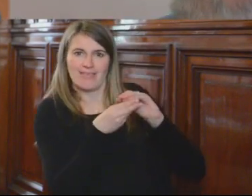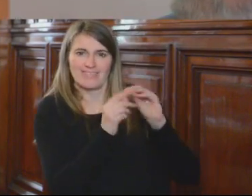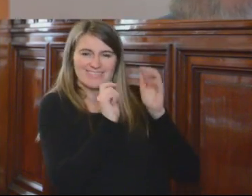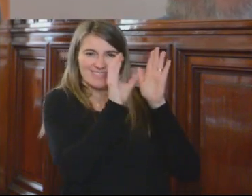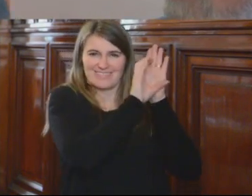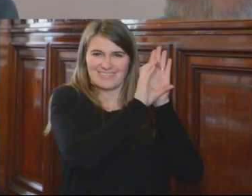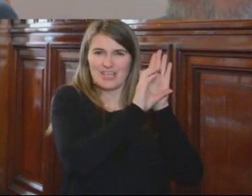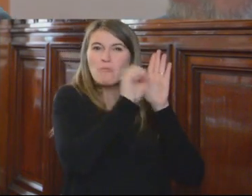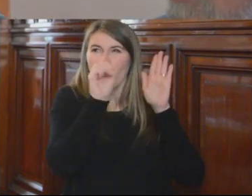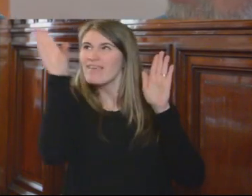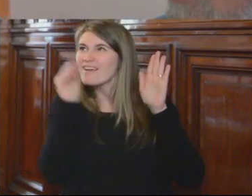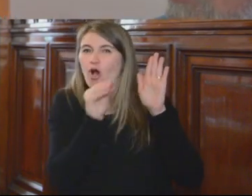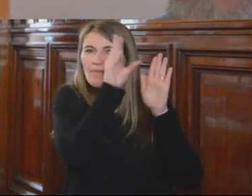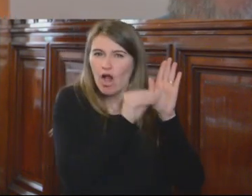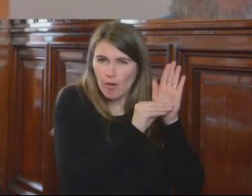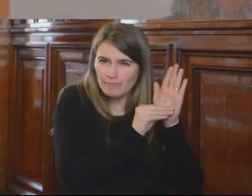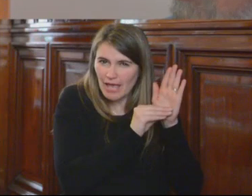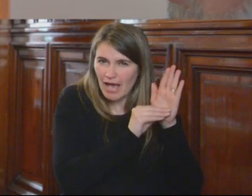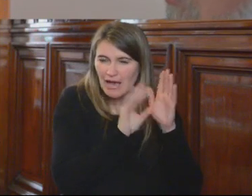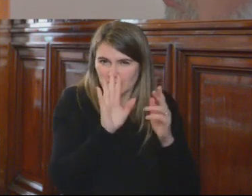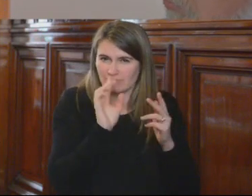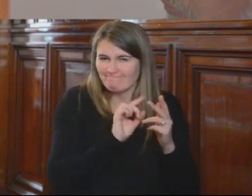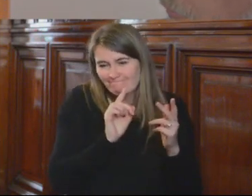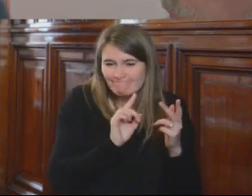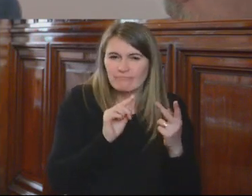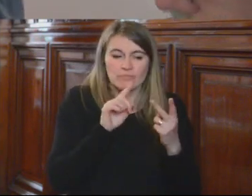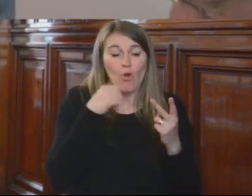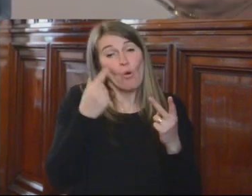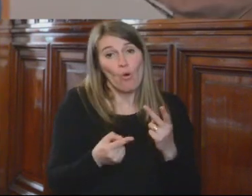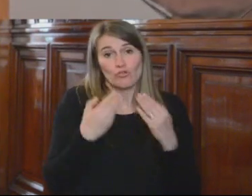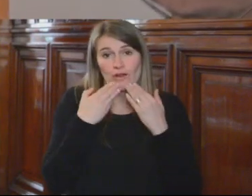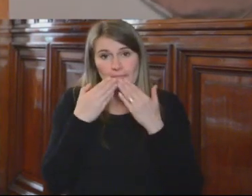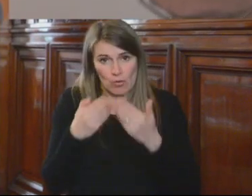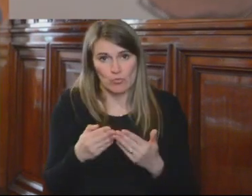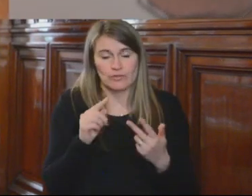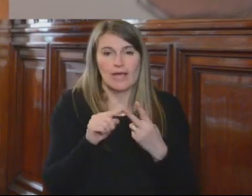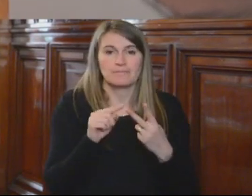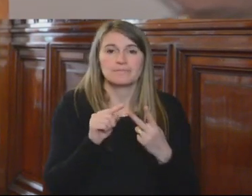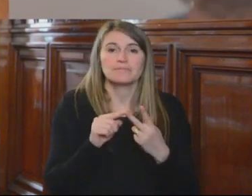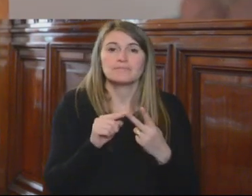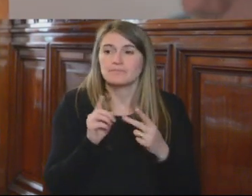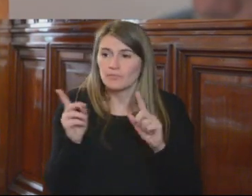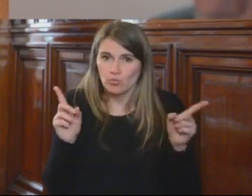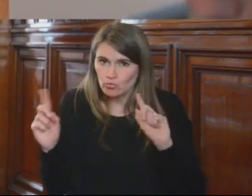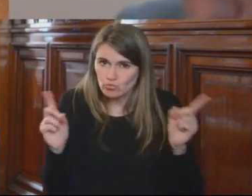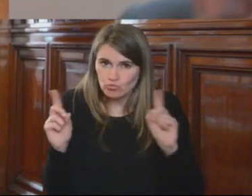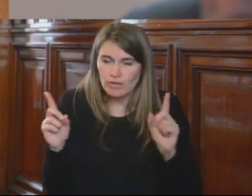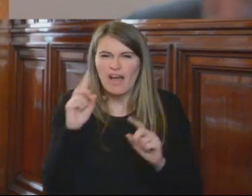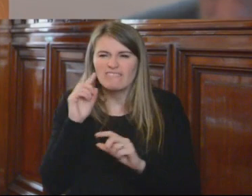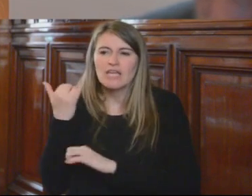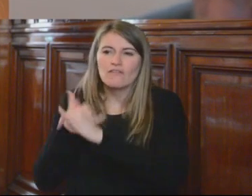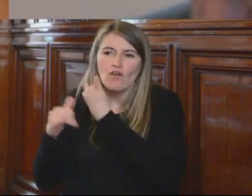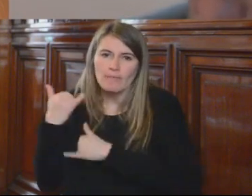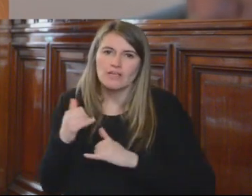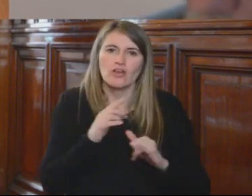Entonces, puede ser. Dos otras preguntas más. Una evaluación de las partes sobre las informaciones, de